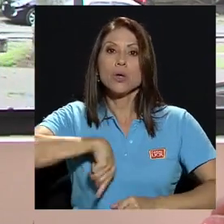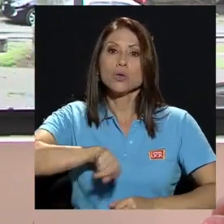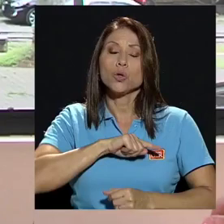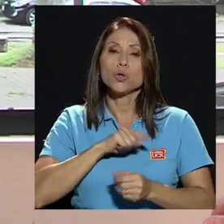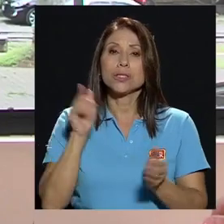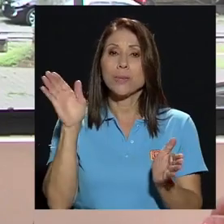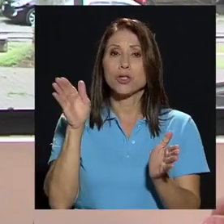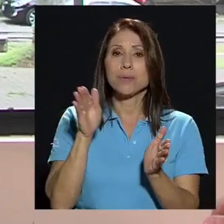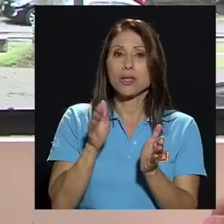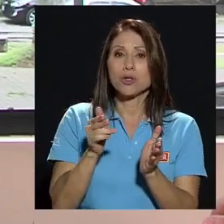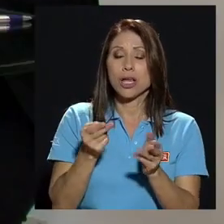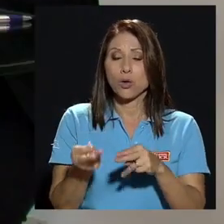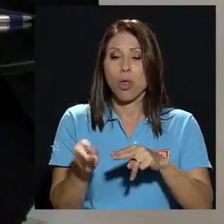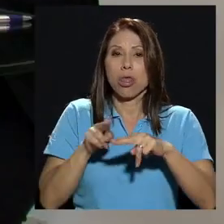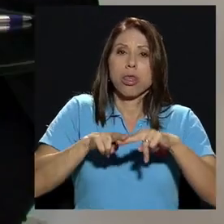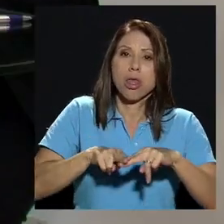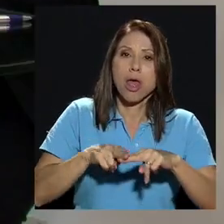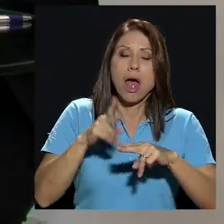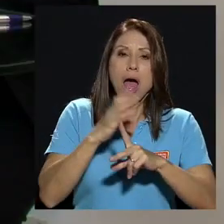anualidad al 4%.